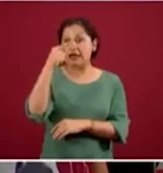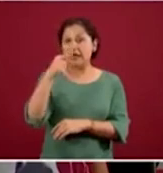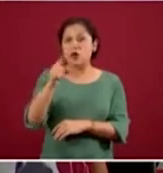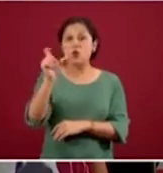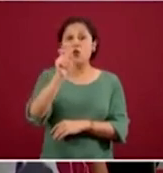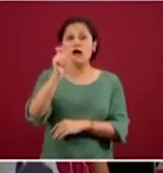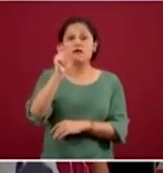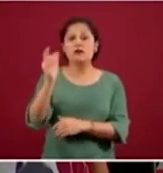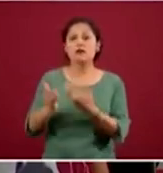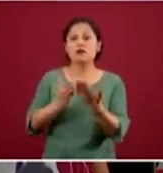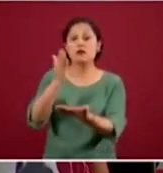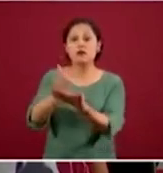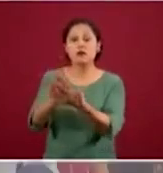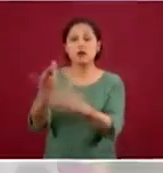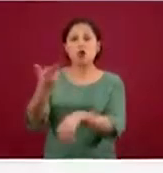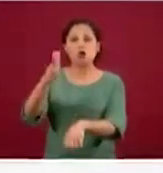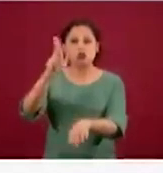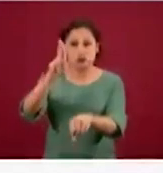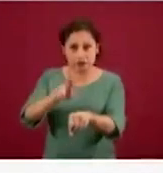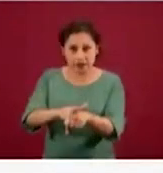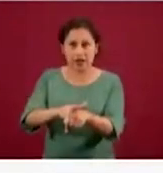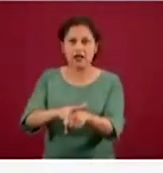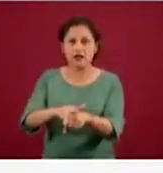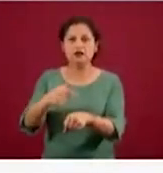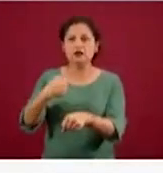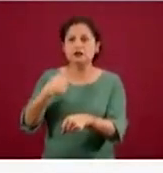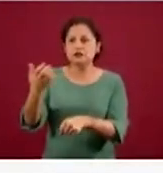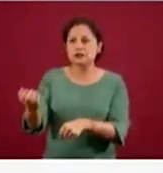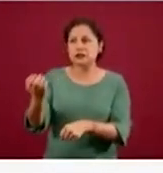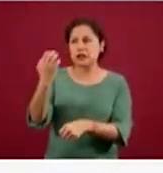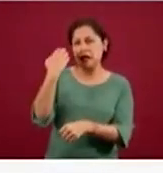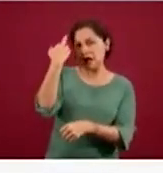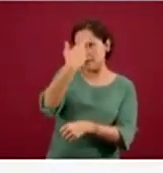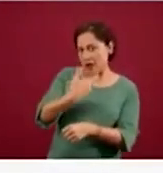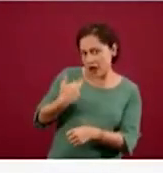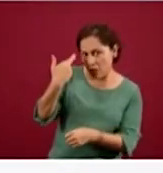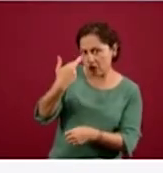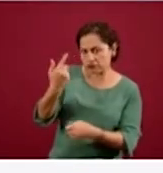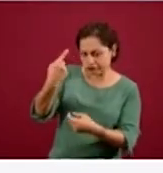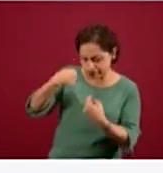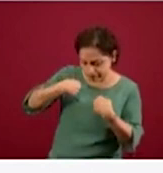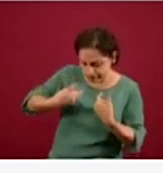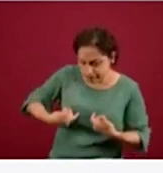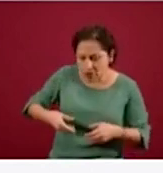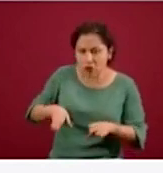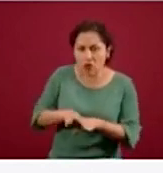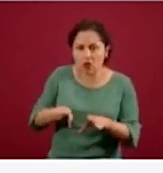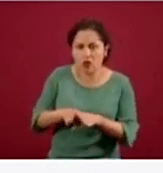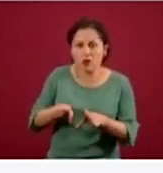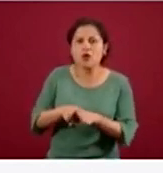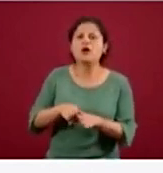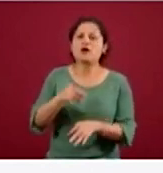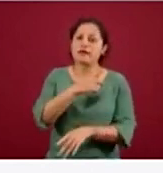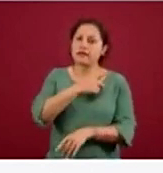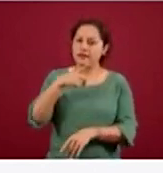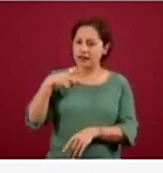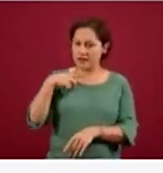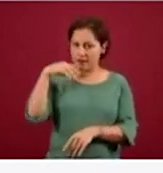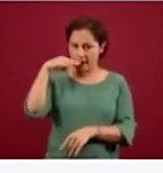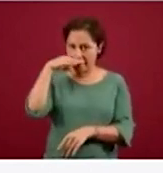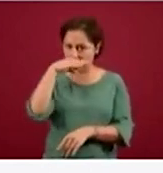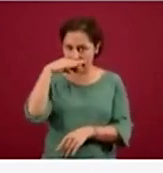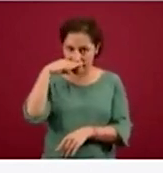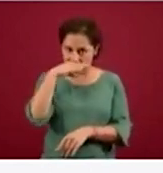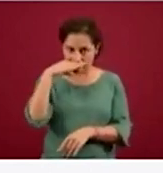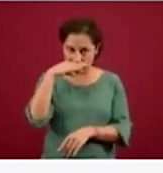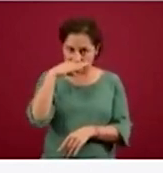Y para ello, el Insabi ha dispuesto esta línea telefónica para denunciar cobros indebidos o negación